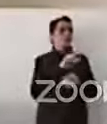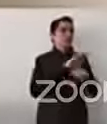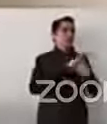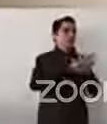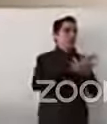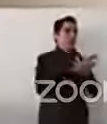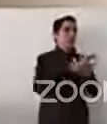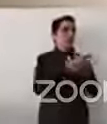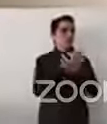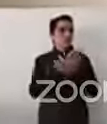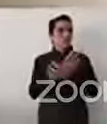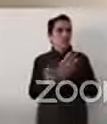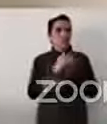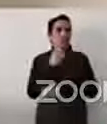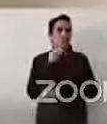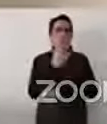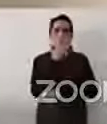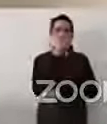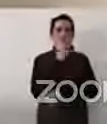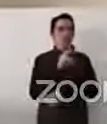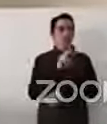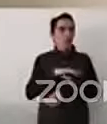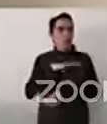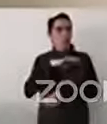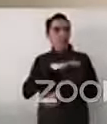estructural que existe en nuestros países